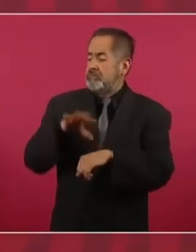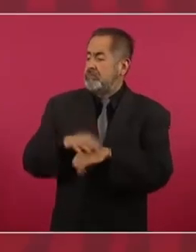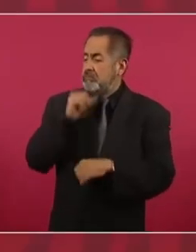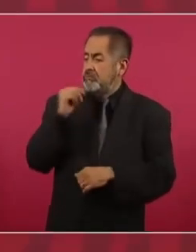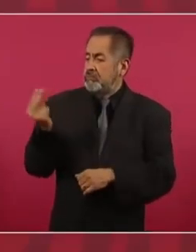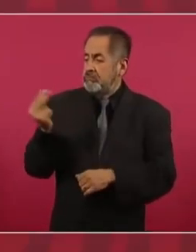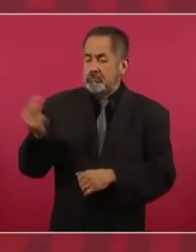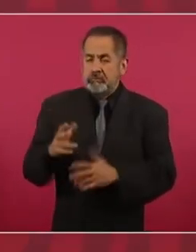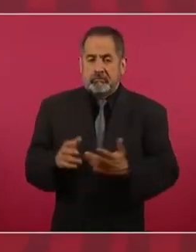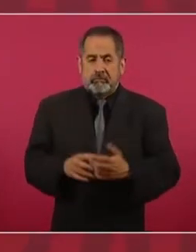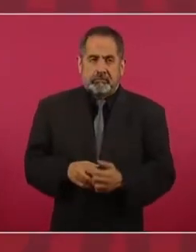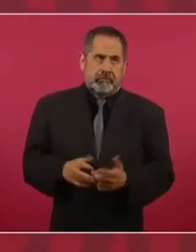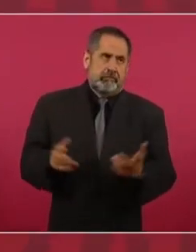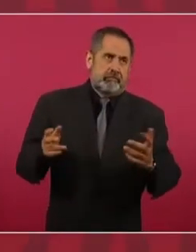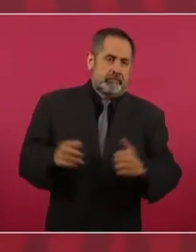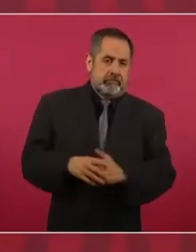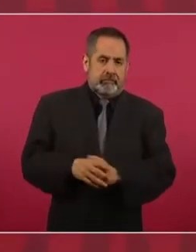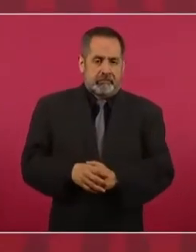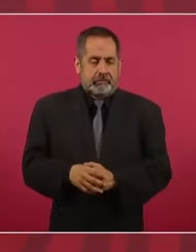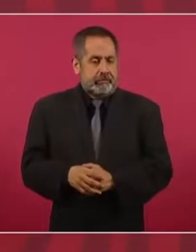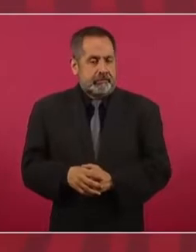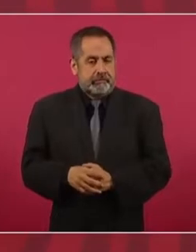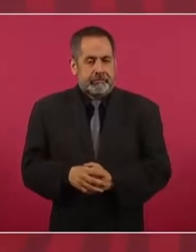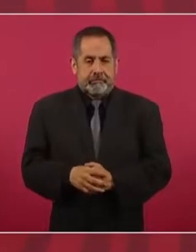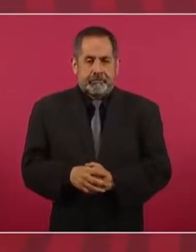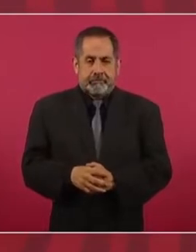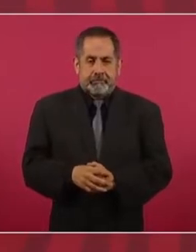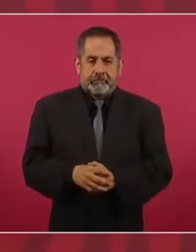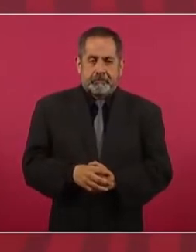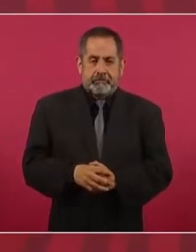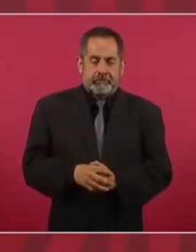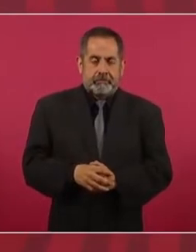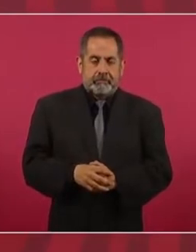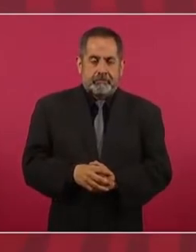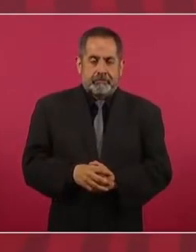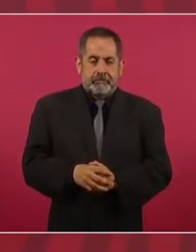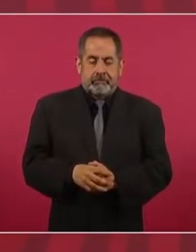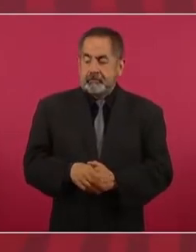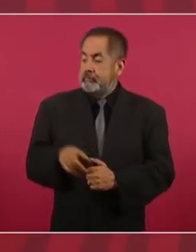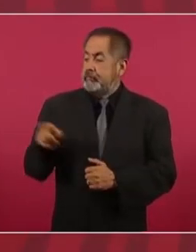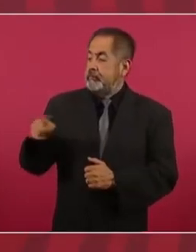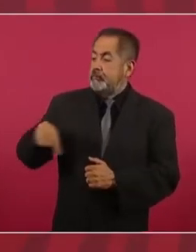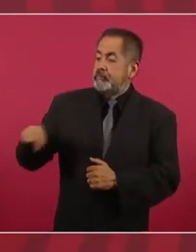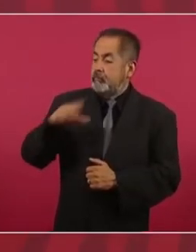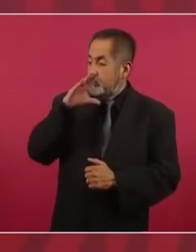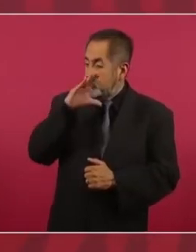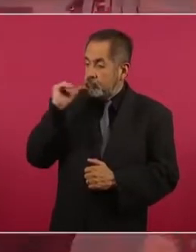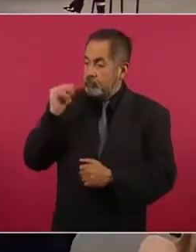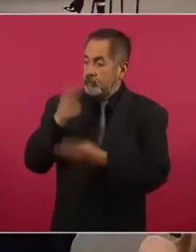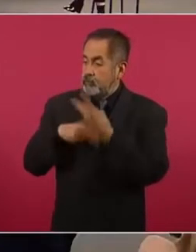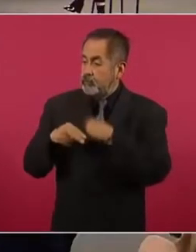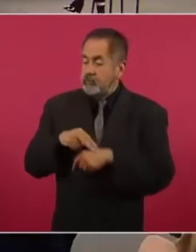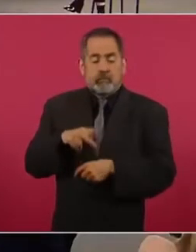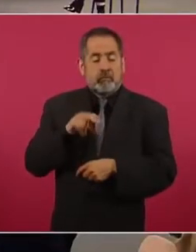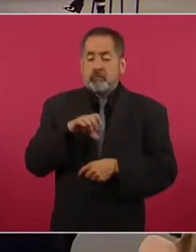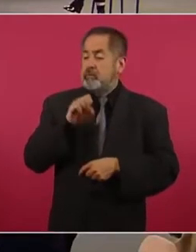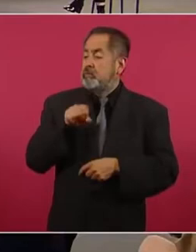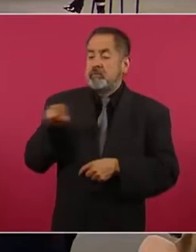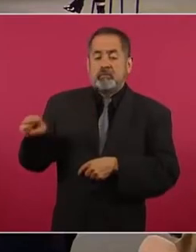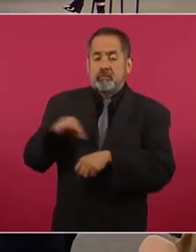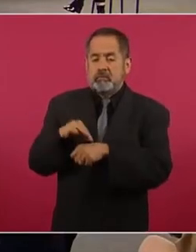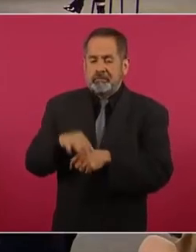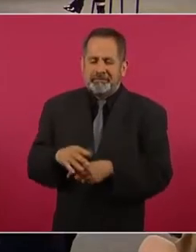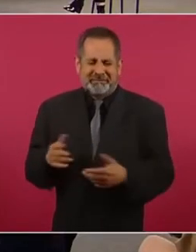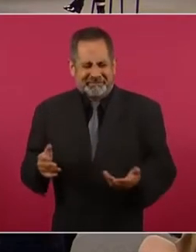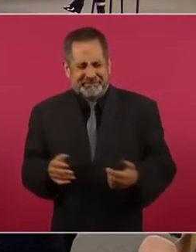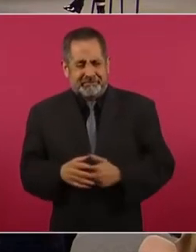están encomillados cubanos. Nosotros contamos